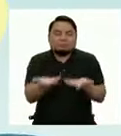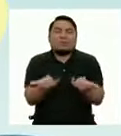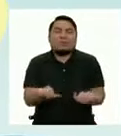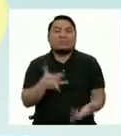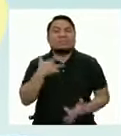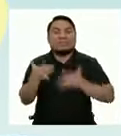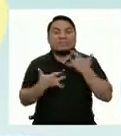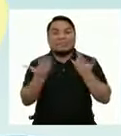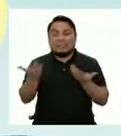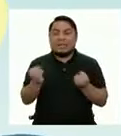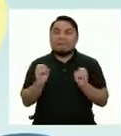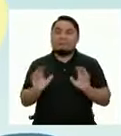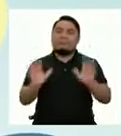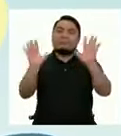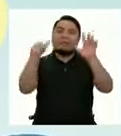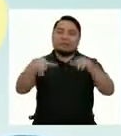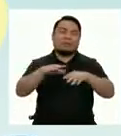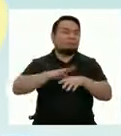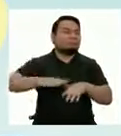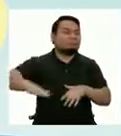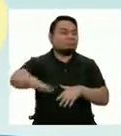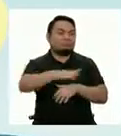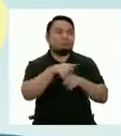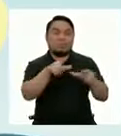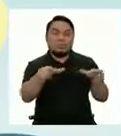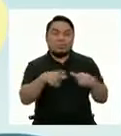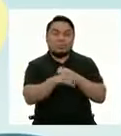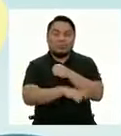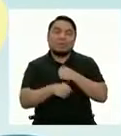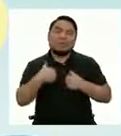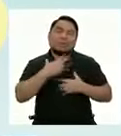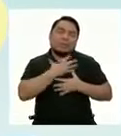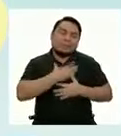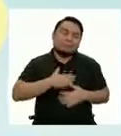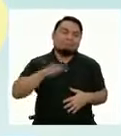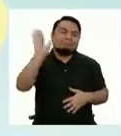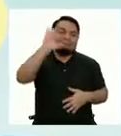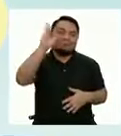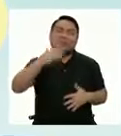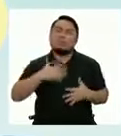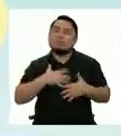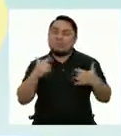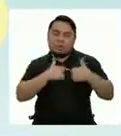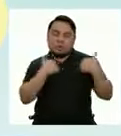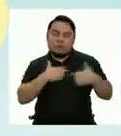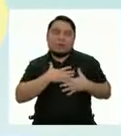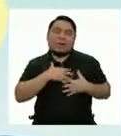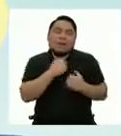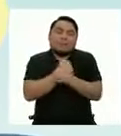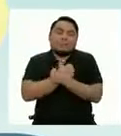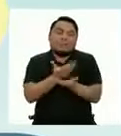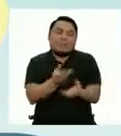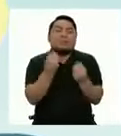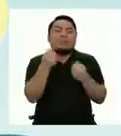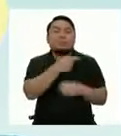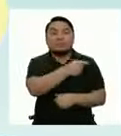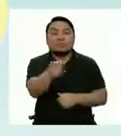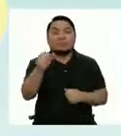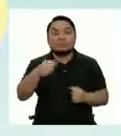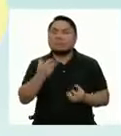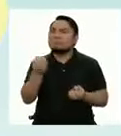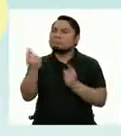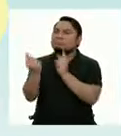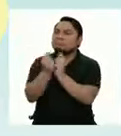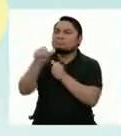sentimos por esta maravillosa tierra Nos vamos con el corazón lleno de admiración y cariño Por cómo ustedes nos